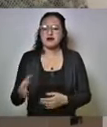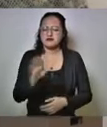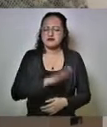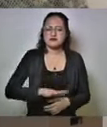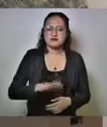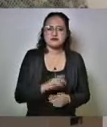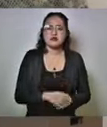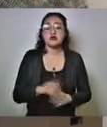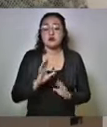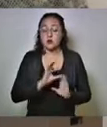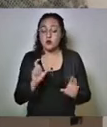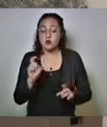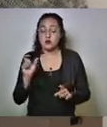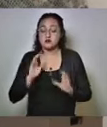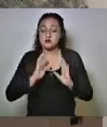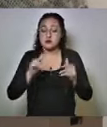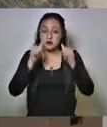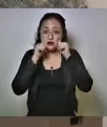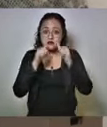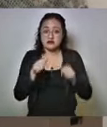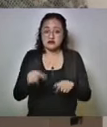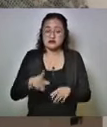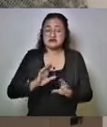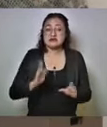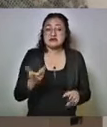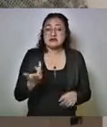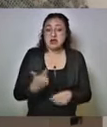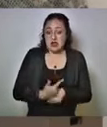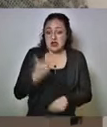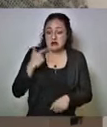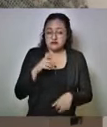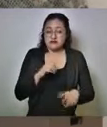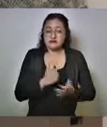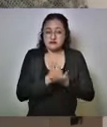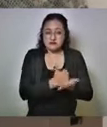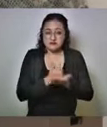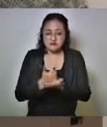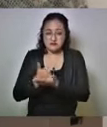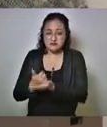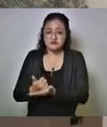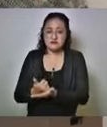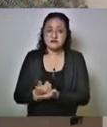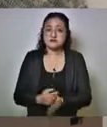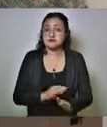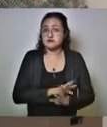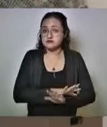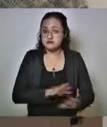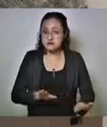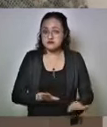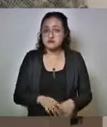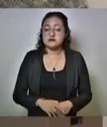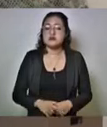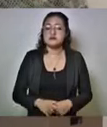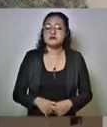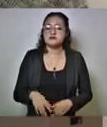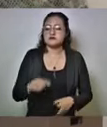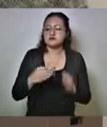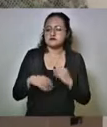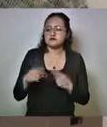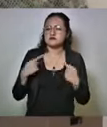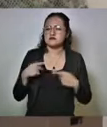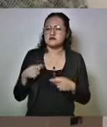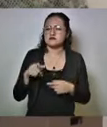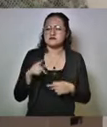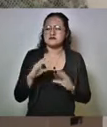una vez atendida la fase crítica ahí de la contingencia eh protección civil se